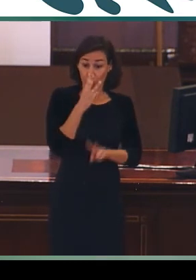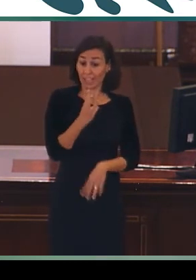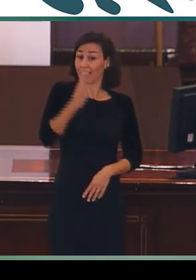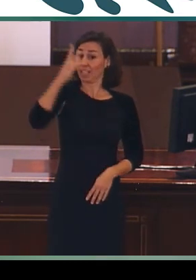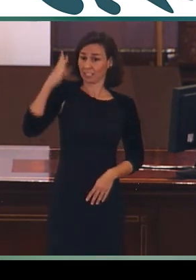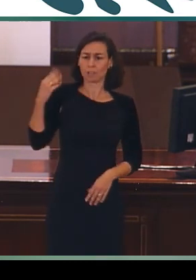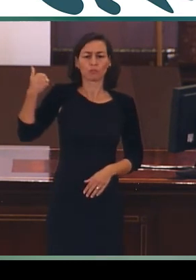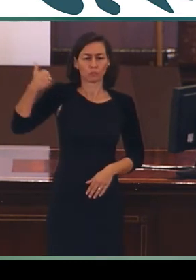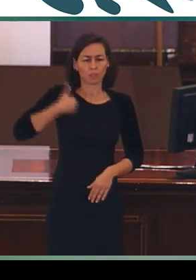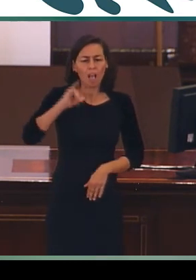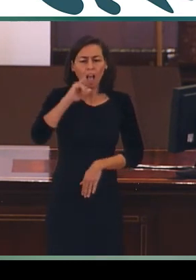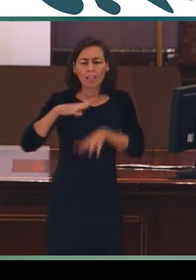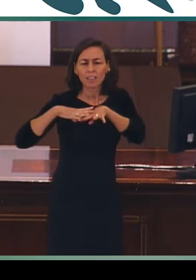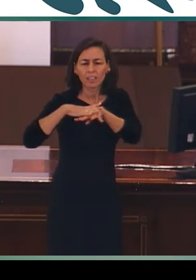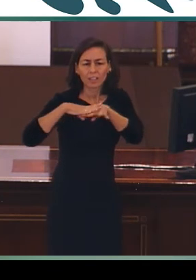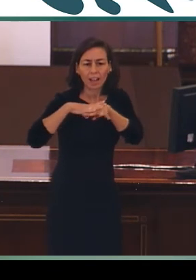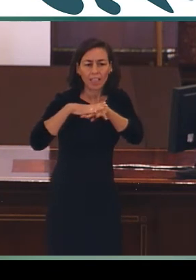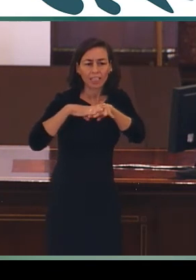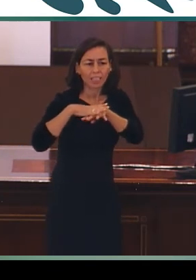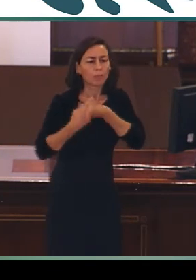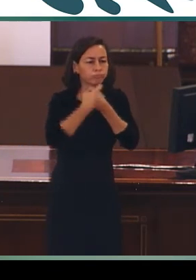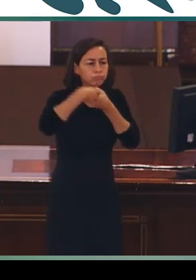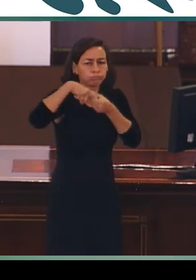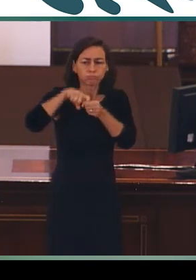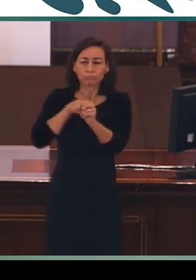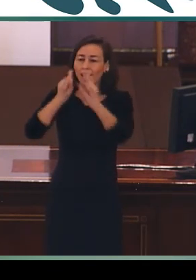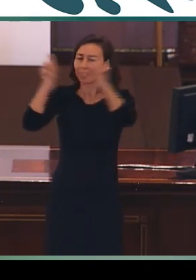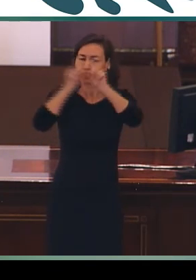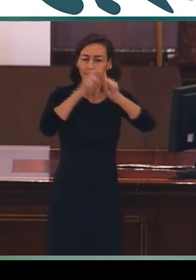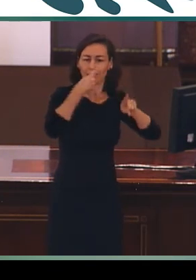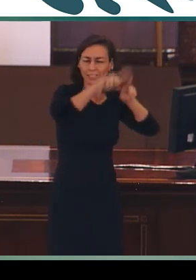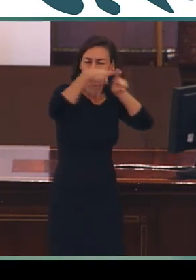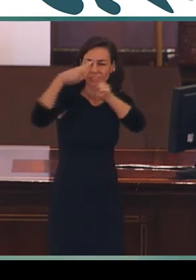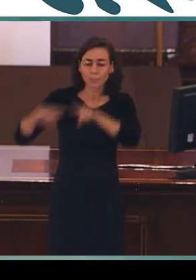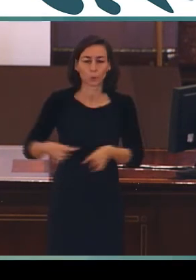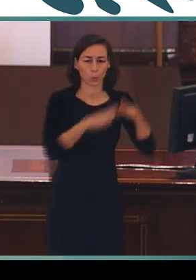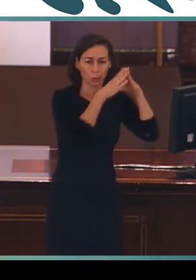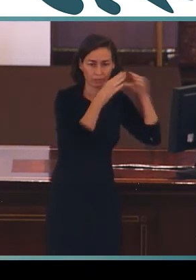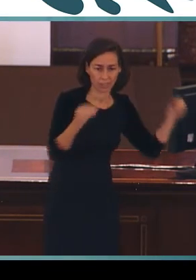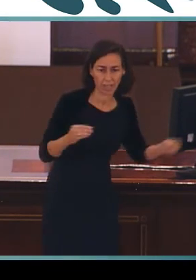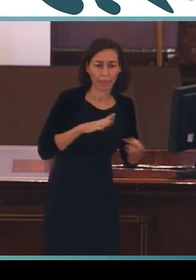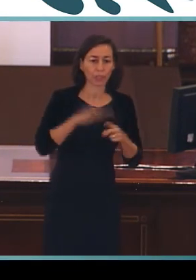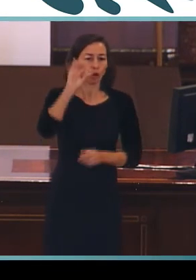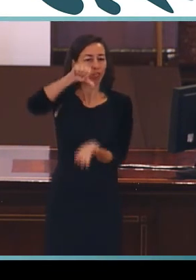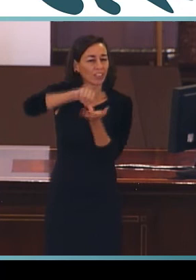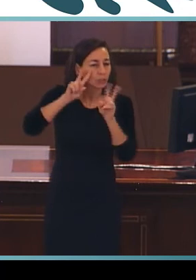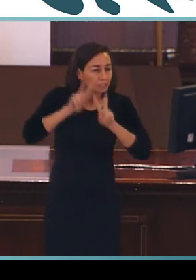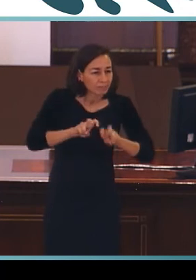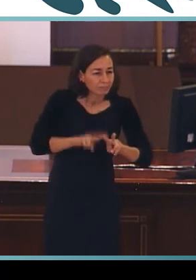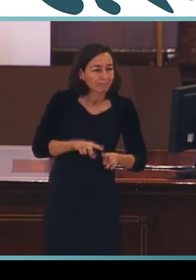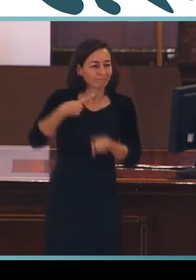fraguar una red de alianzas y de colaboración con otras entidades afines, universidades y centros de investigación,